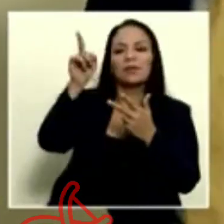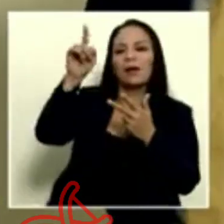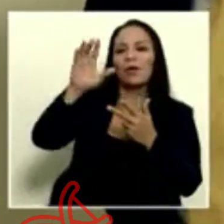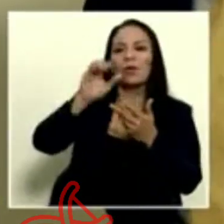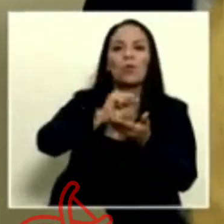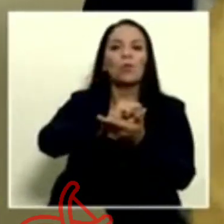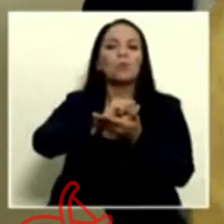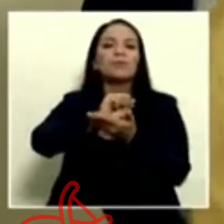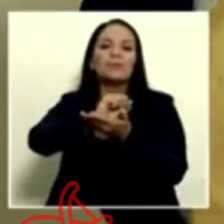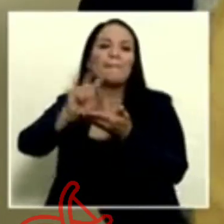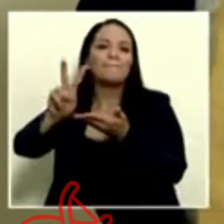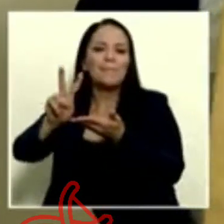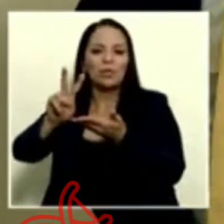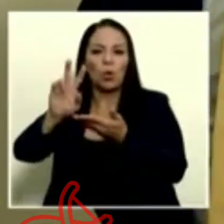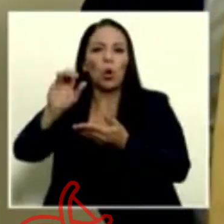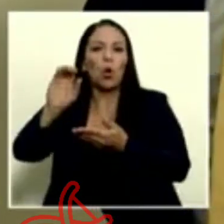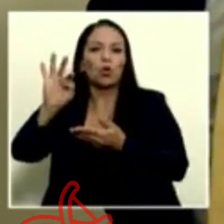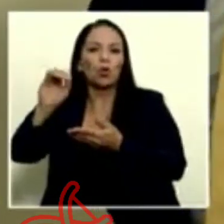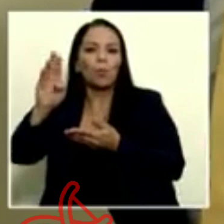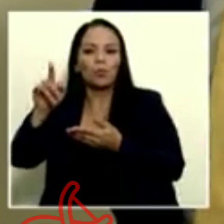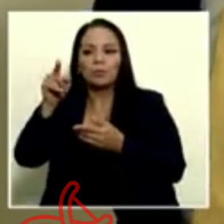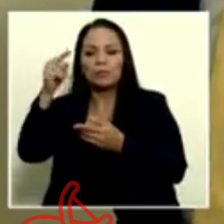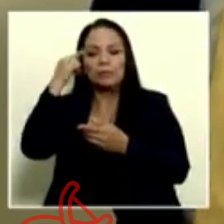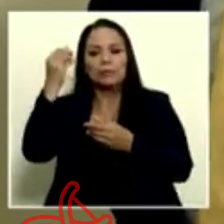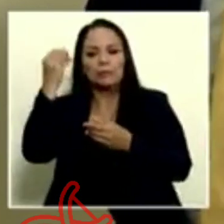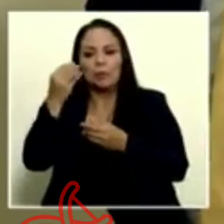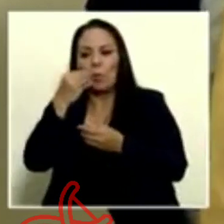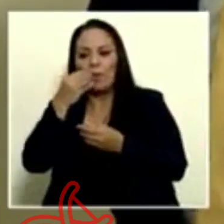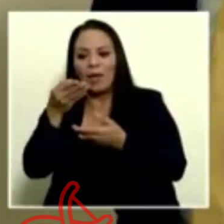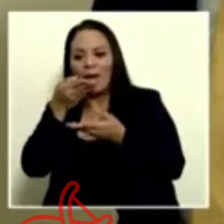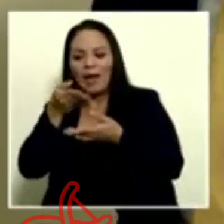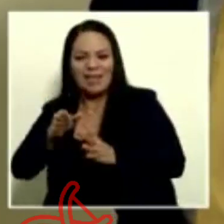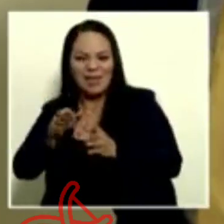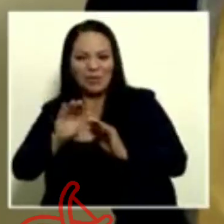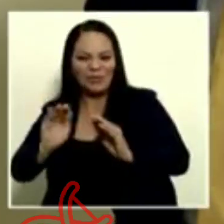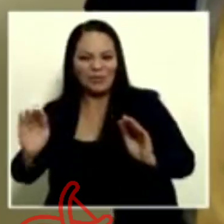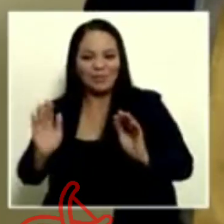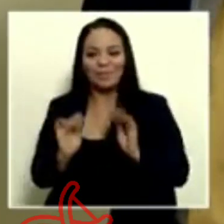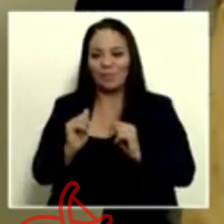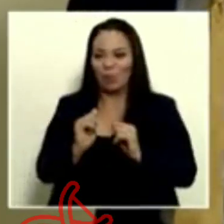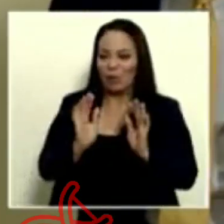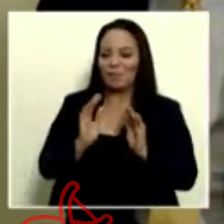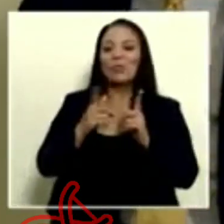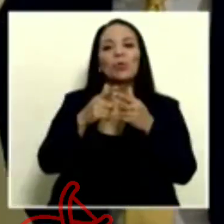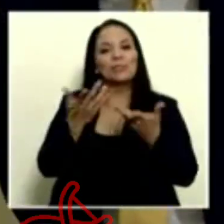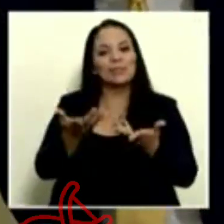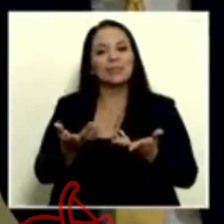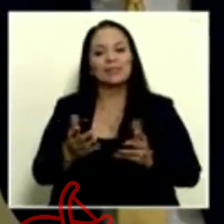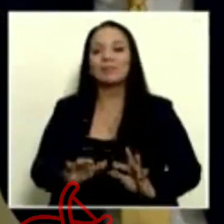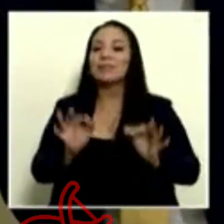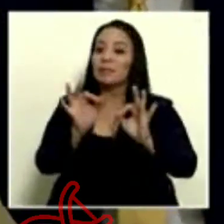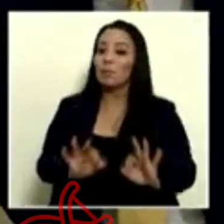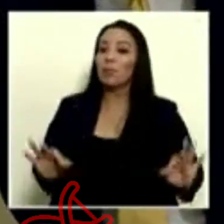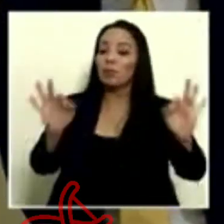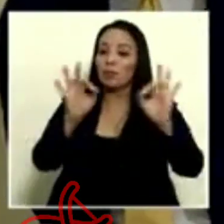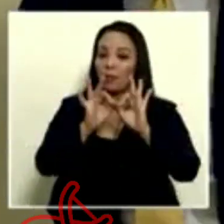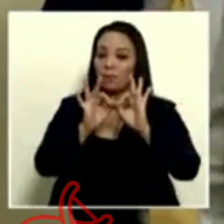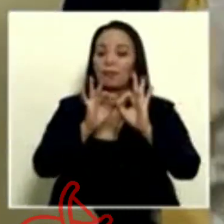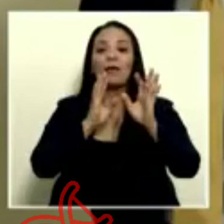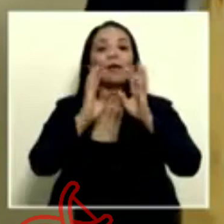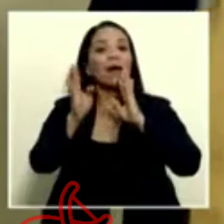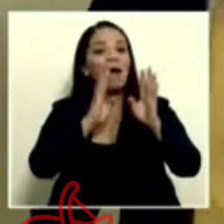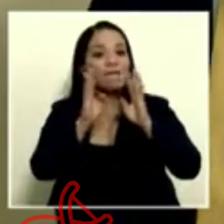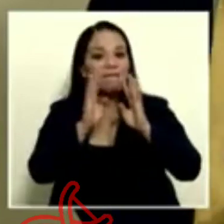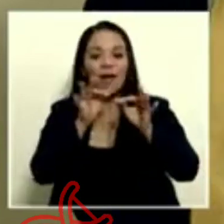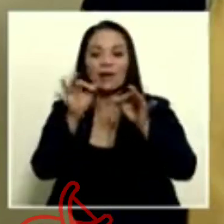Cotobrús, que está pensando cómo le va a comer a los chiquitos? Bueno, por eso yo creo que es que hay que conversar con la